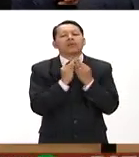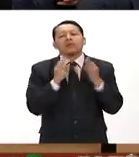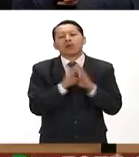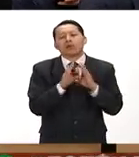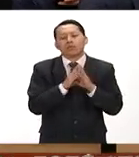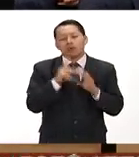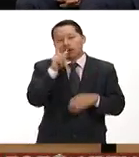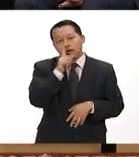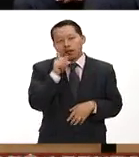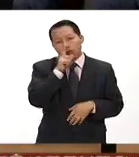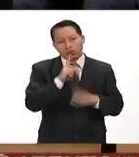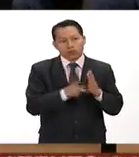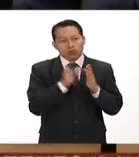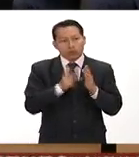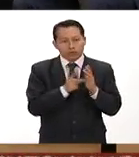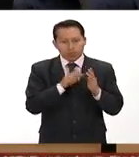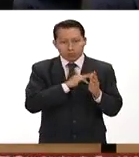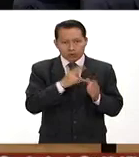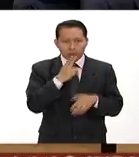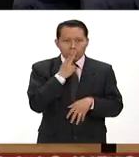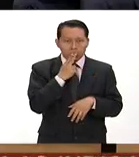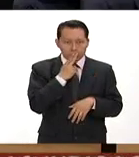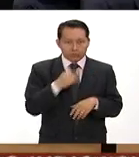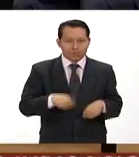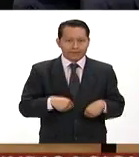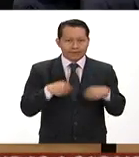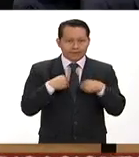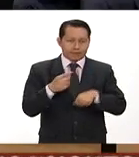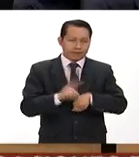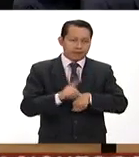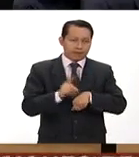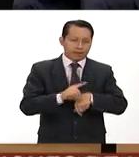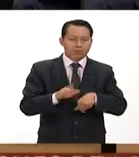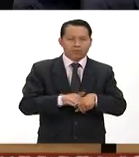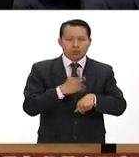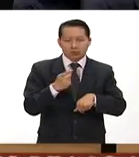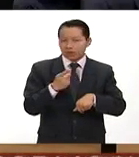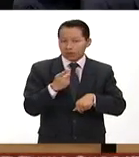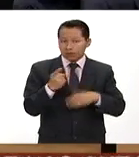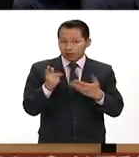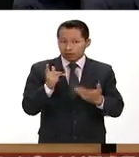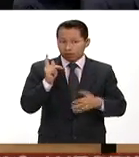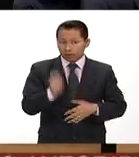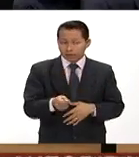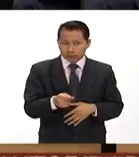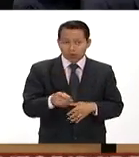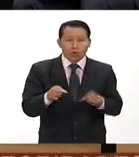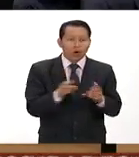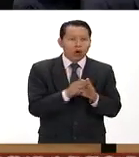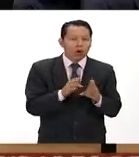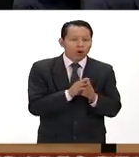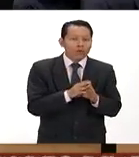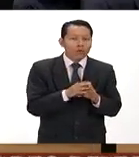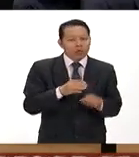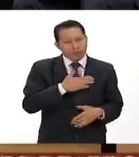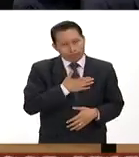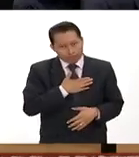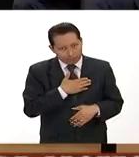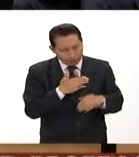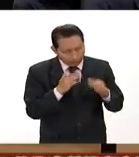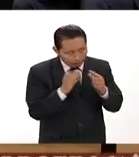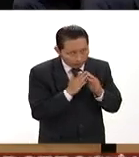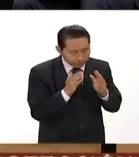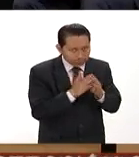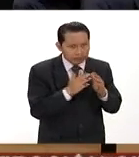lenguas recuperen su uso de vida cotidiana porque pareciera ser que mientras estoy en mi casa mientras